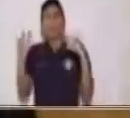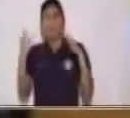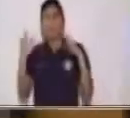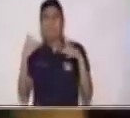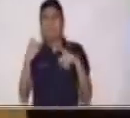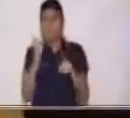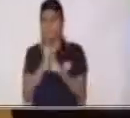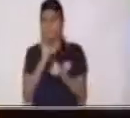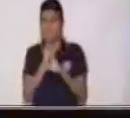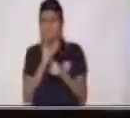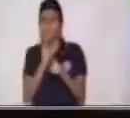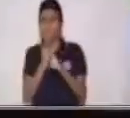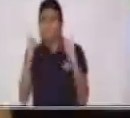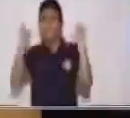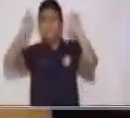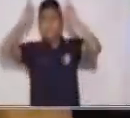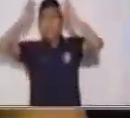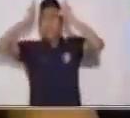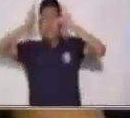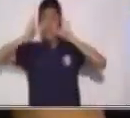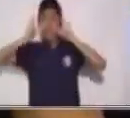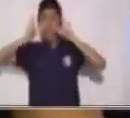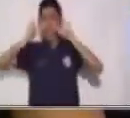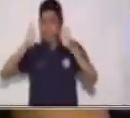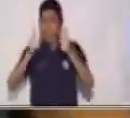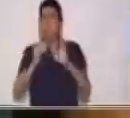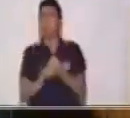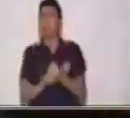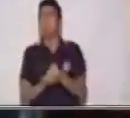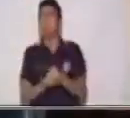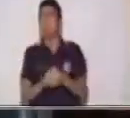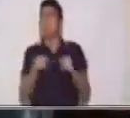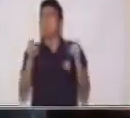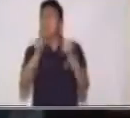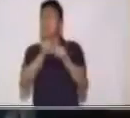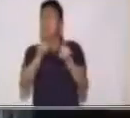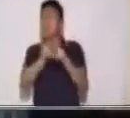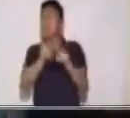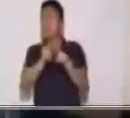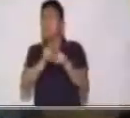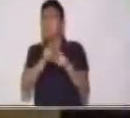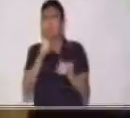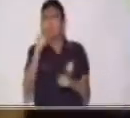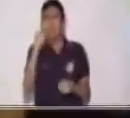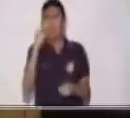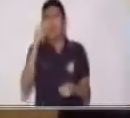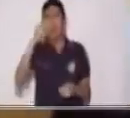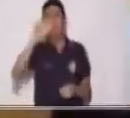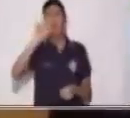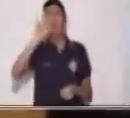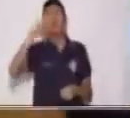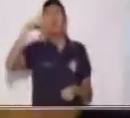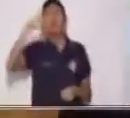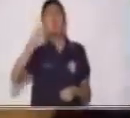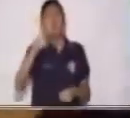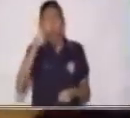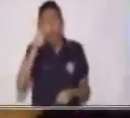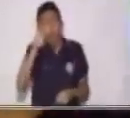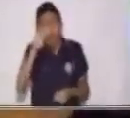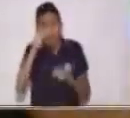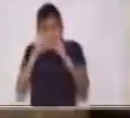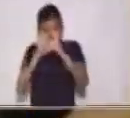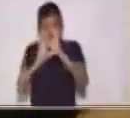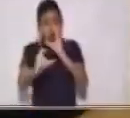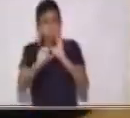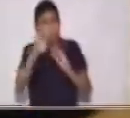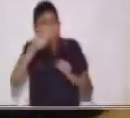lentes. Excelente. Los lentes. ¿Y qué más? Y la lupa. Muy bien. Los lentes y la lupa. Eso